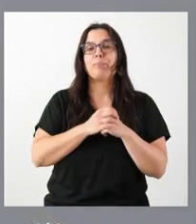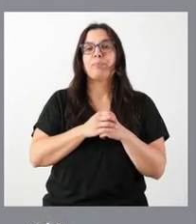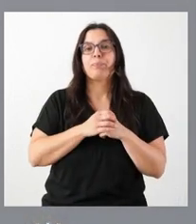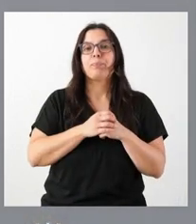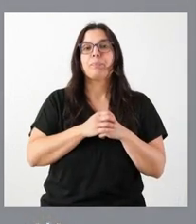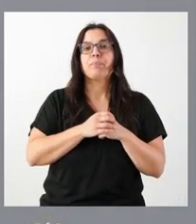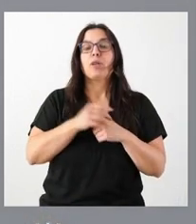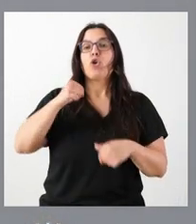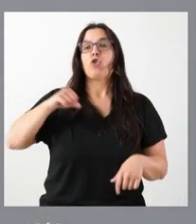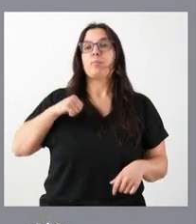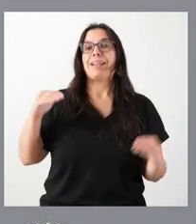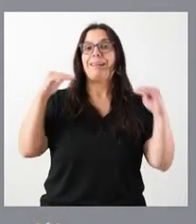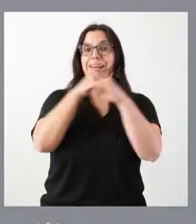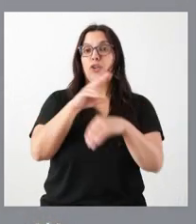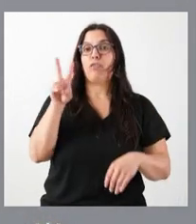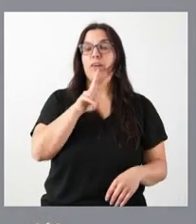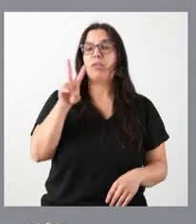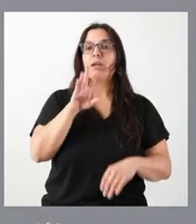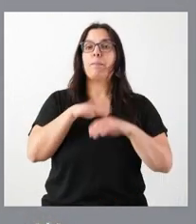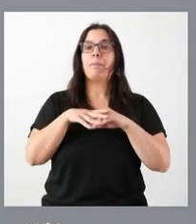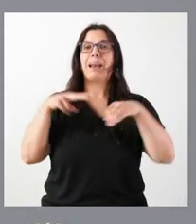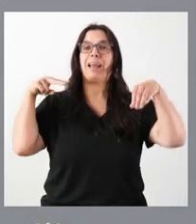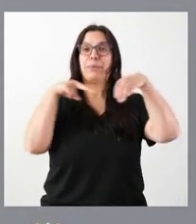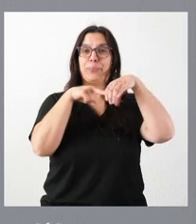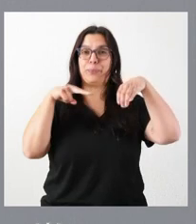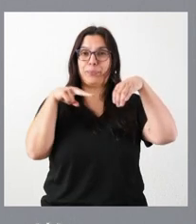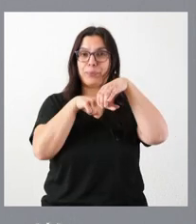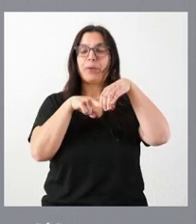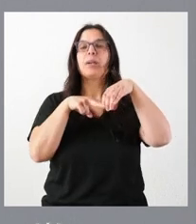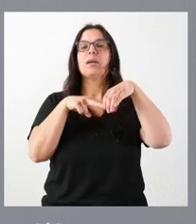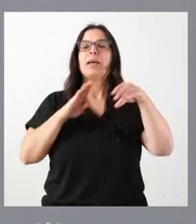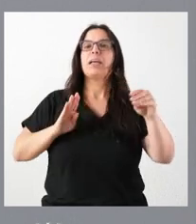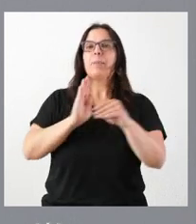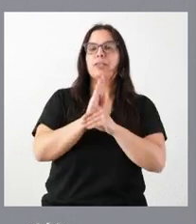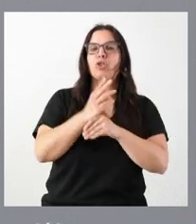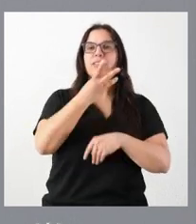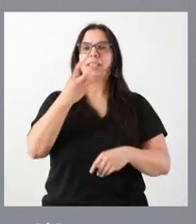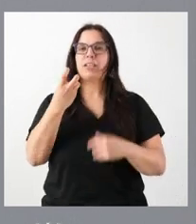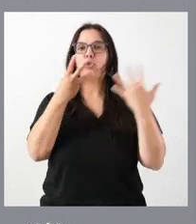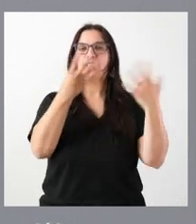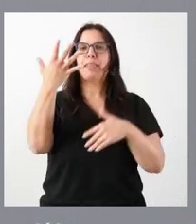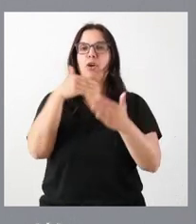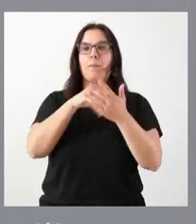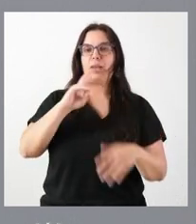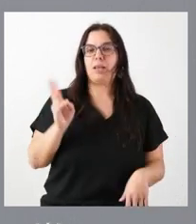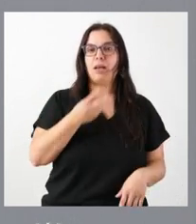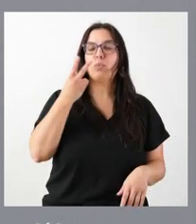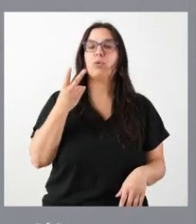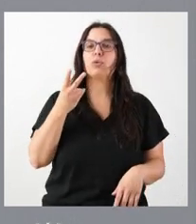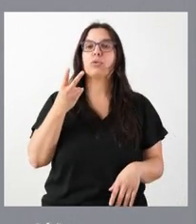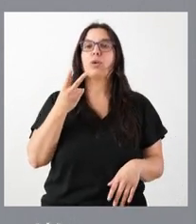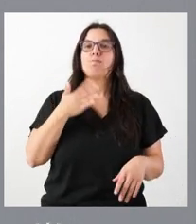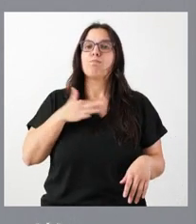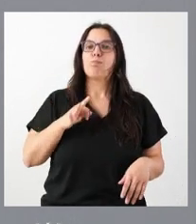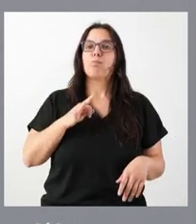El Hospital Clínico de Valladolid para resonancias magnéticas, una inversión de 385.000 euros que va a